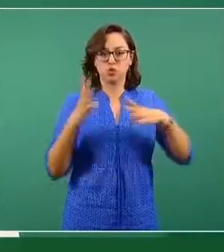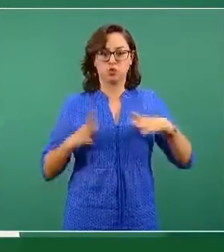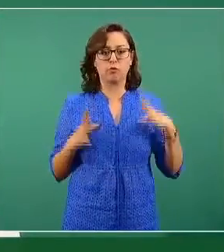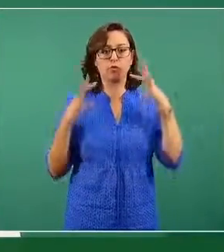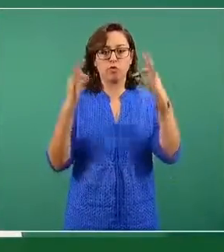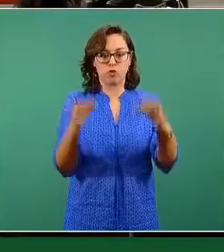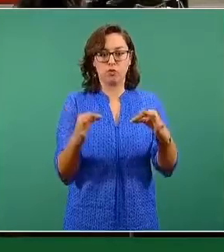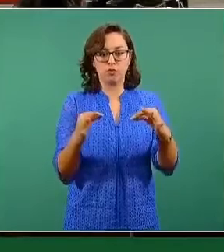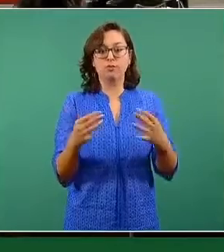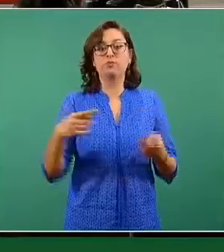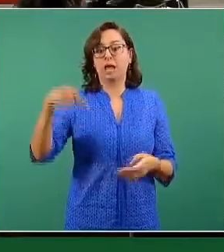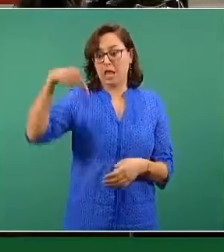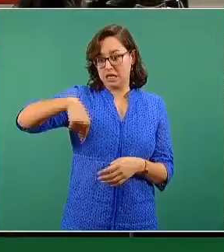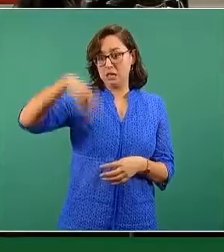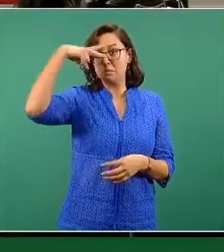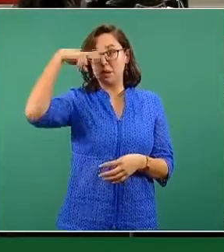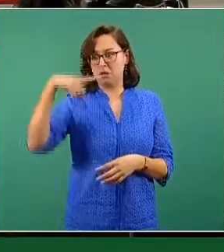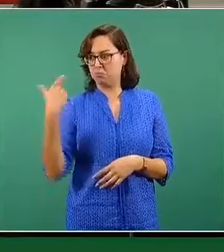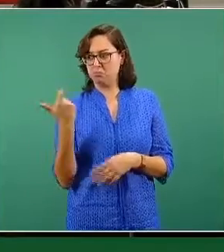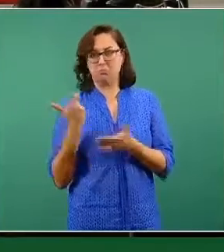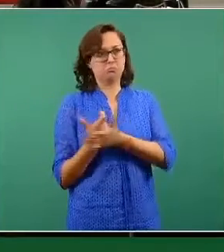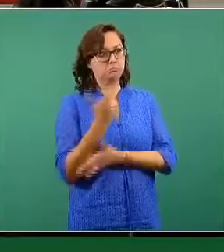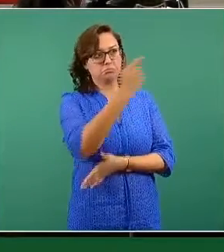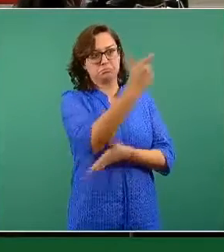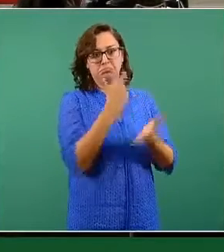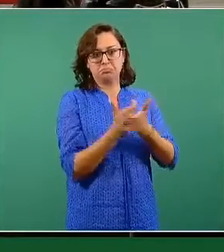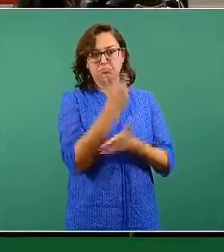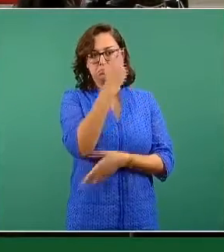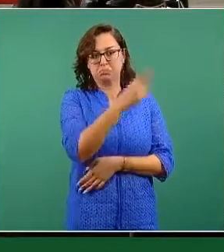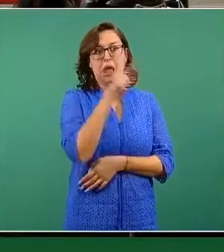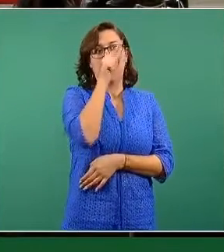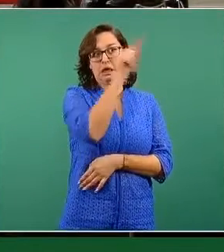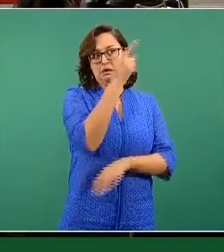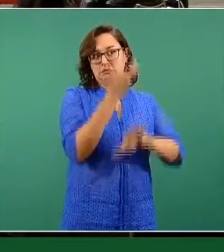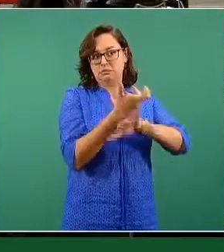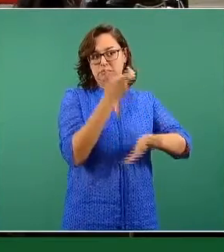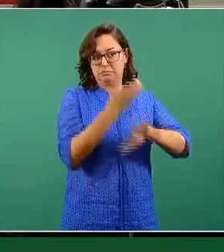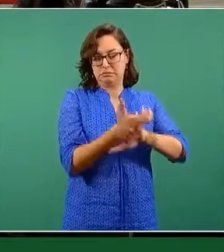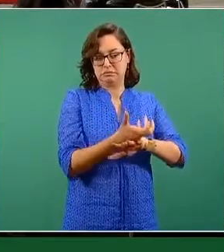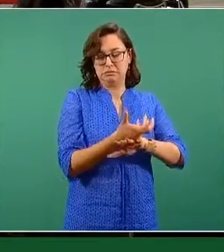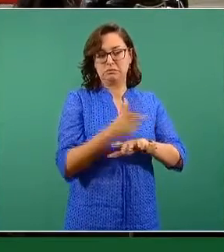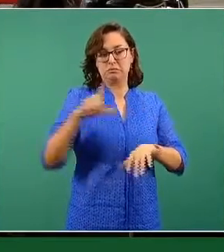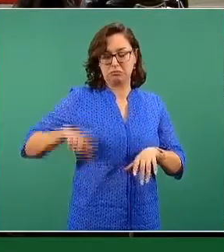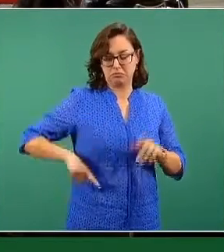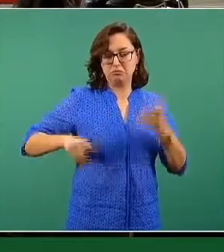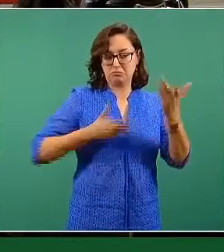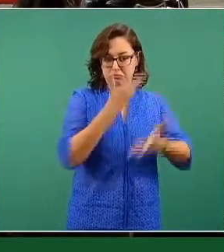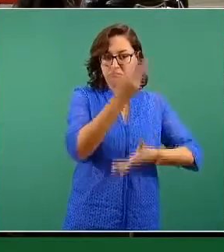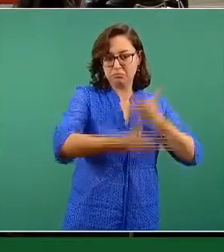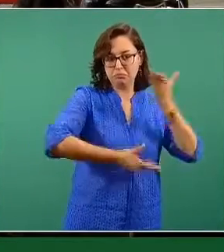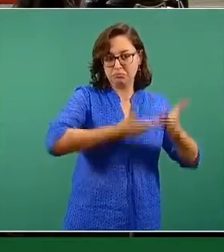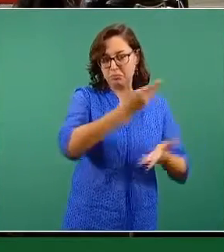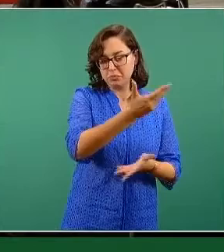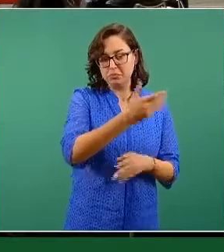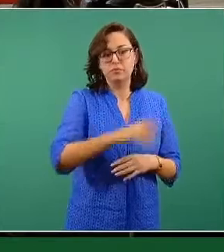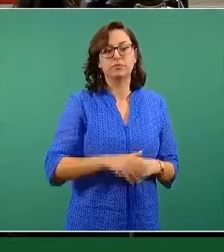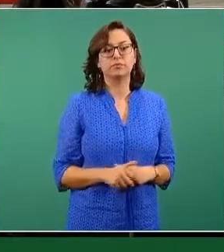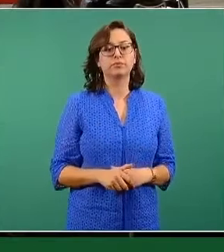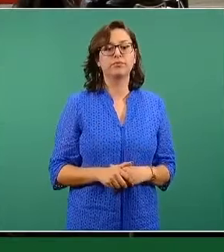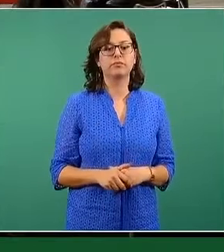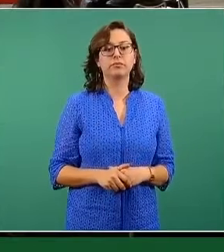financiado por la Secretaría de Salud y operado en los consulados por nuestro servicio exterior. De modo que